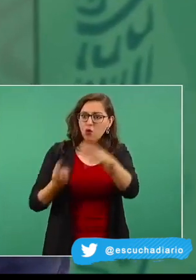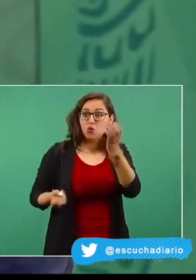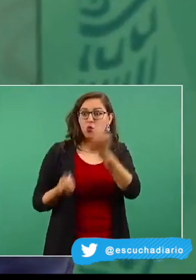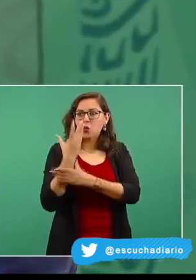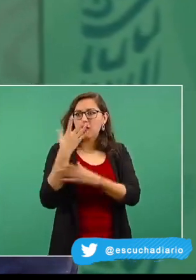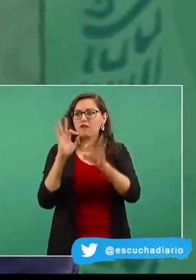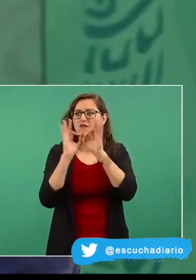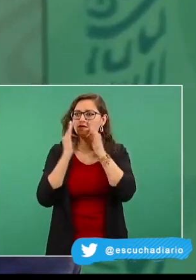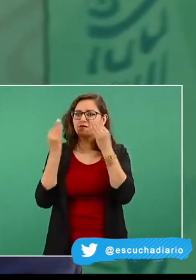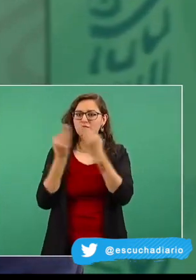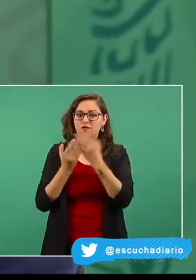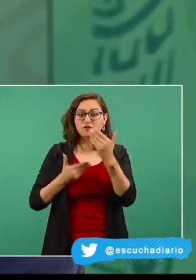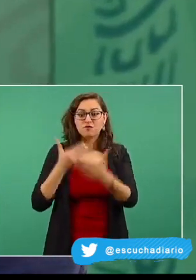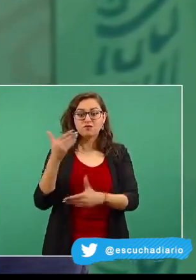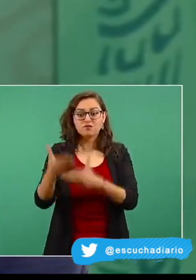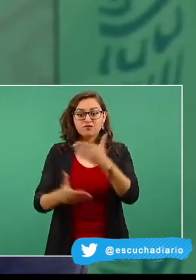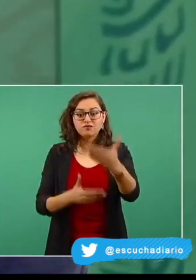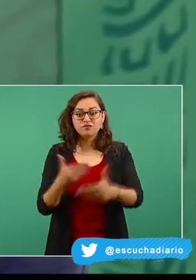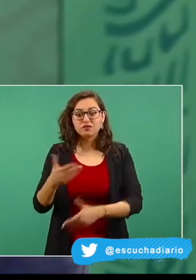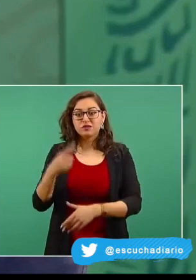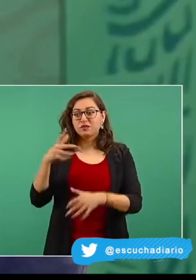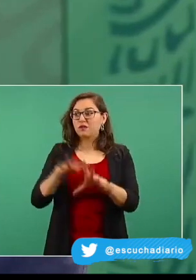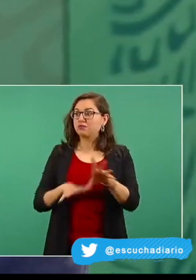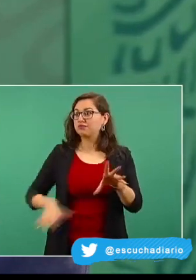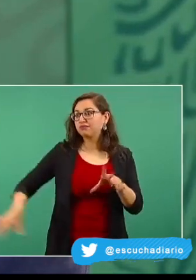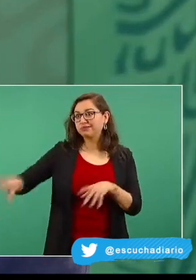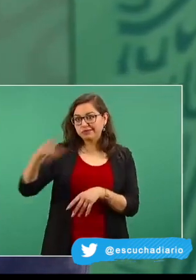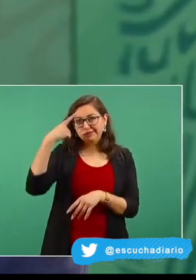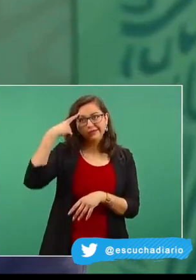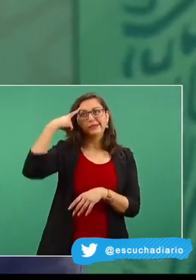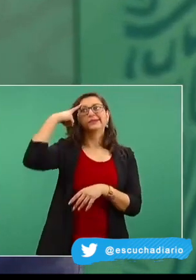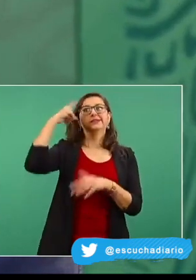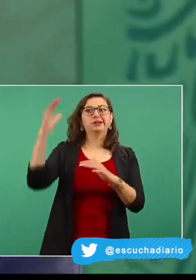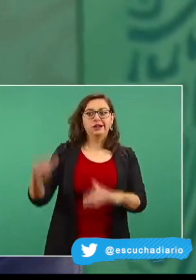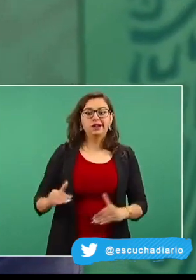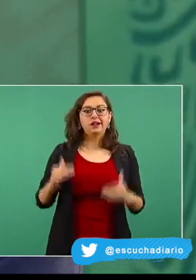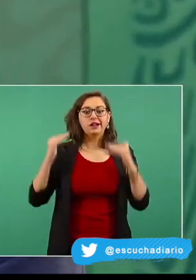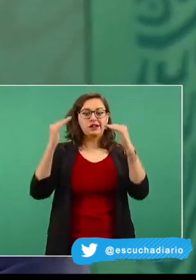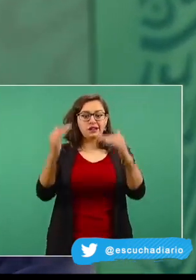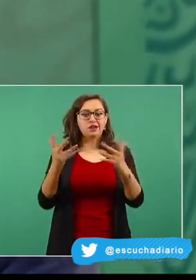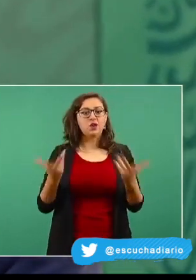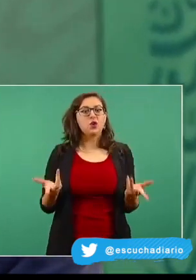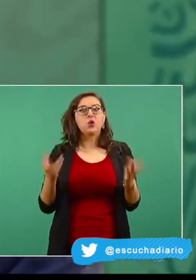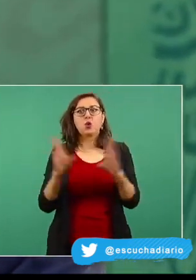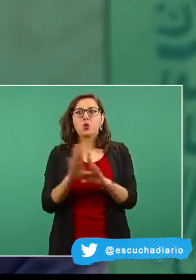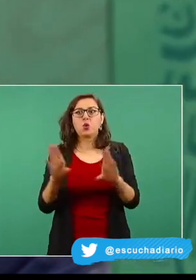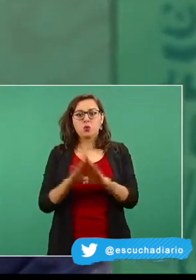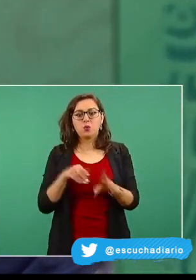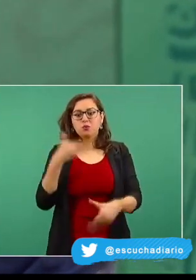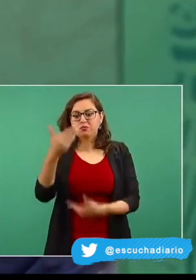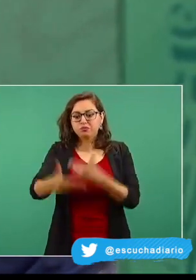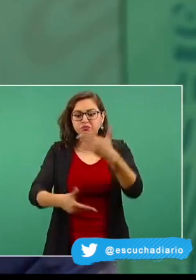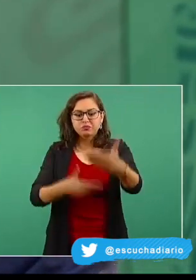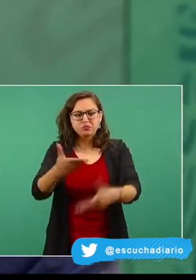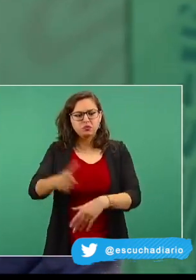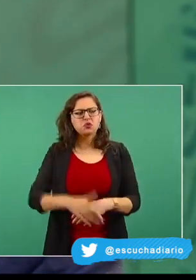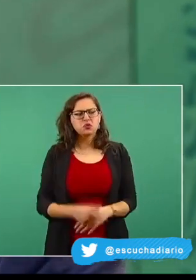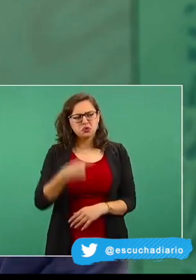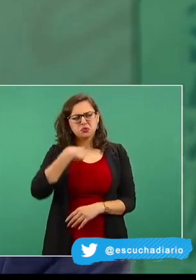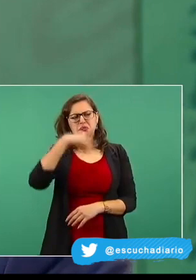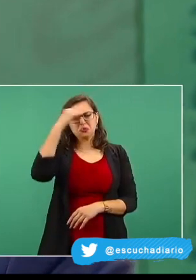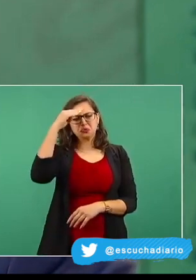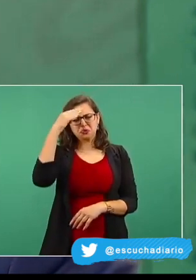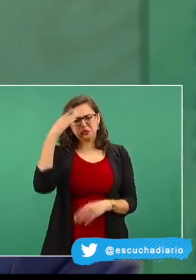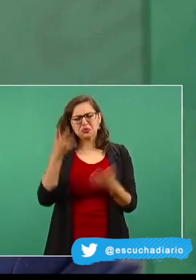que siga avanzando la concientización de la gente, yo diría que se está logrando ese